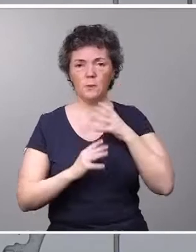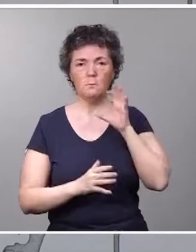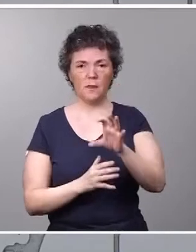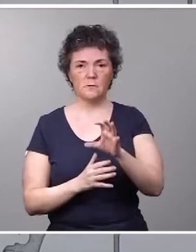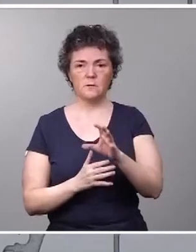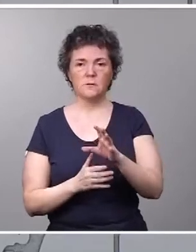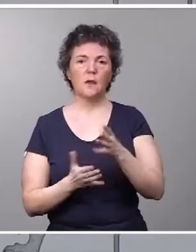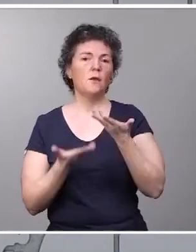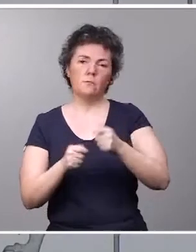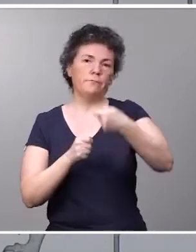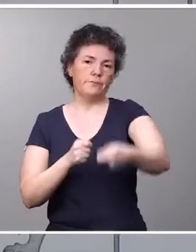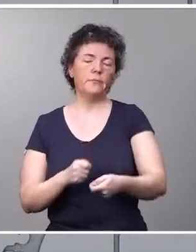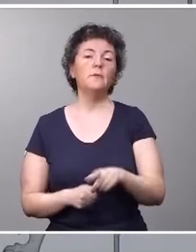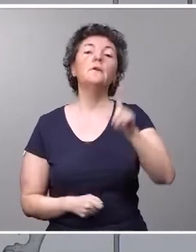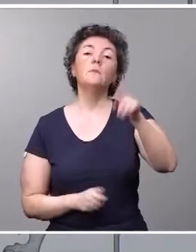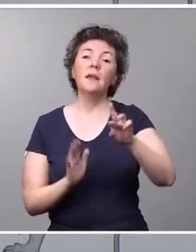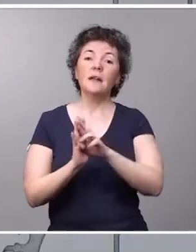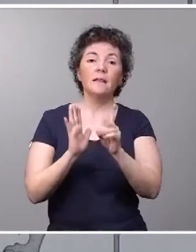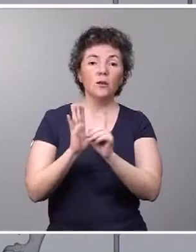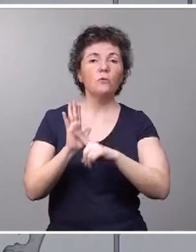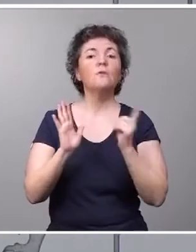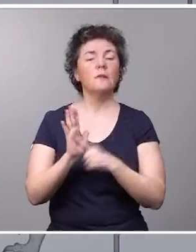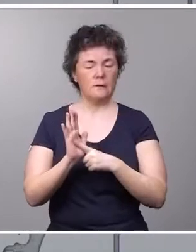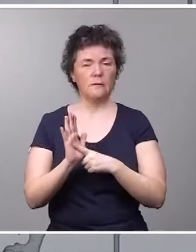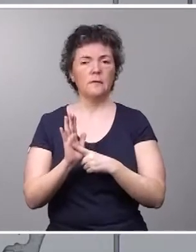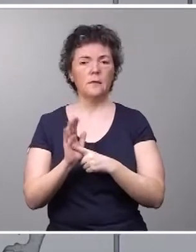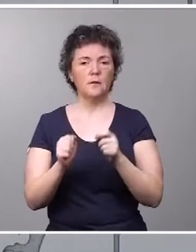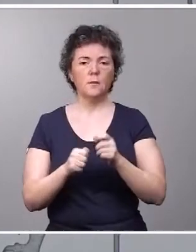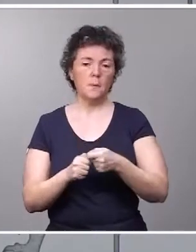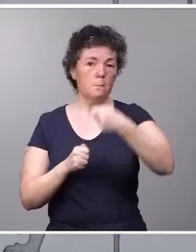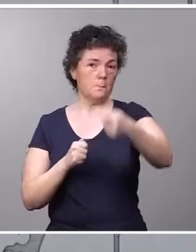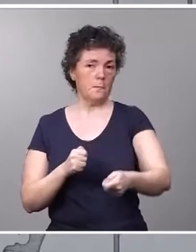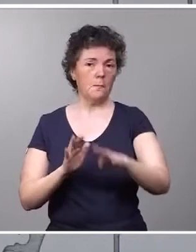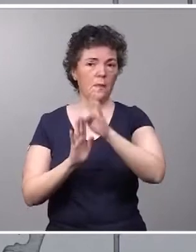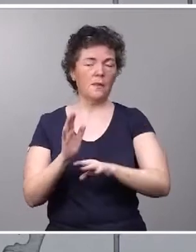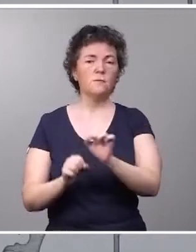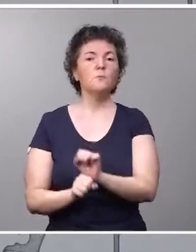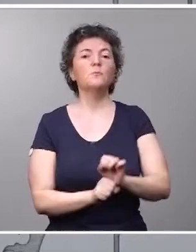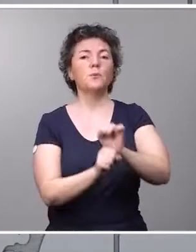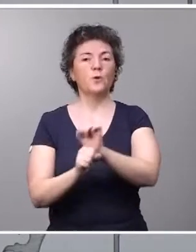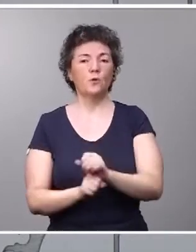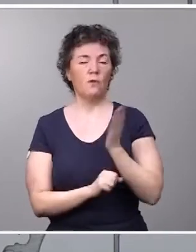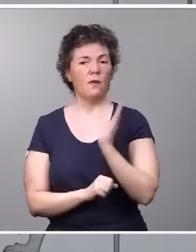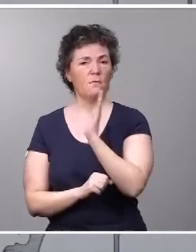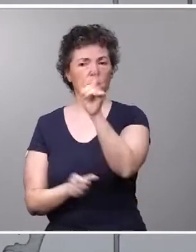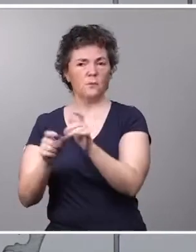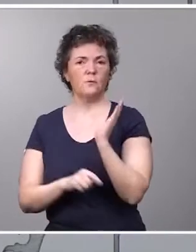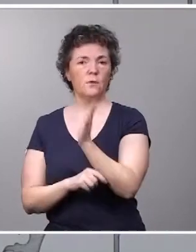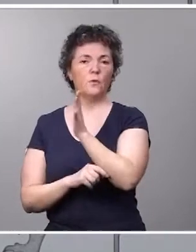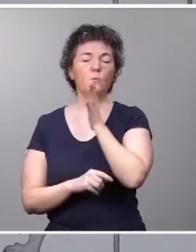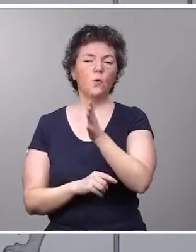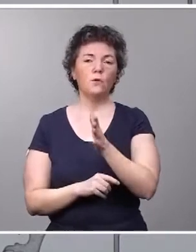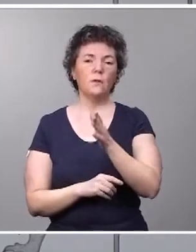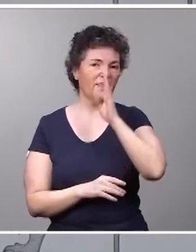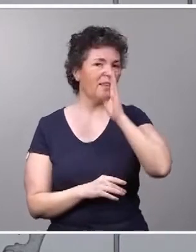Y, asimismo, este Real Decreto-Ley va a extender las medidas de protección a afectados como consecuencia directa de la